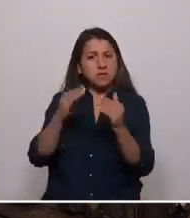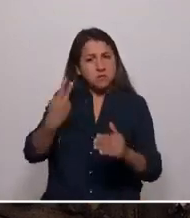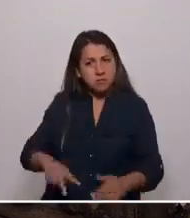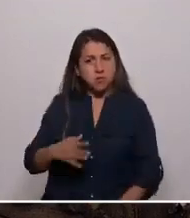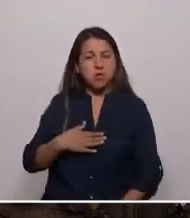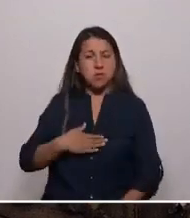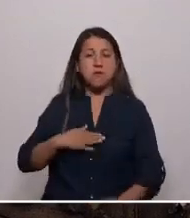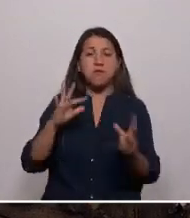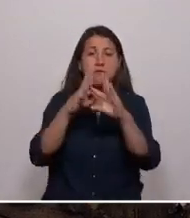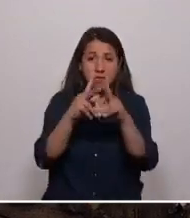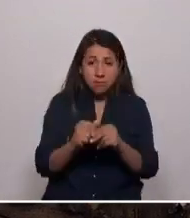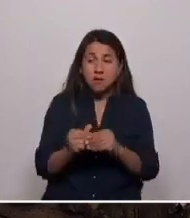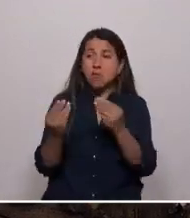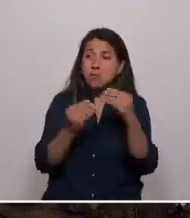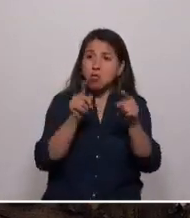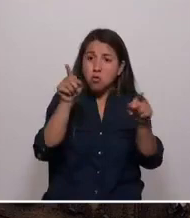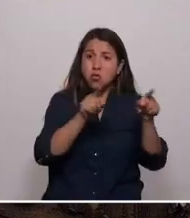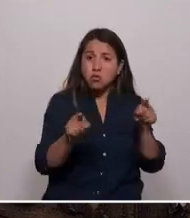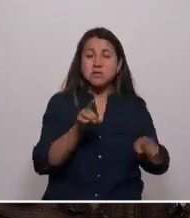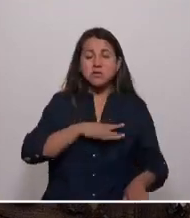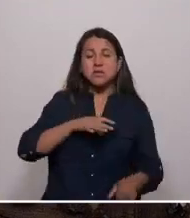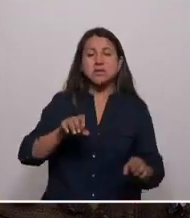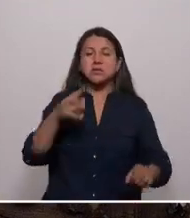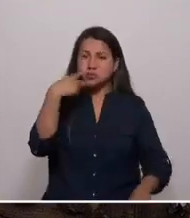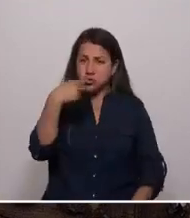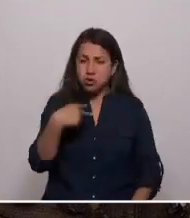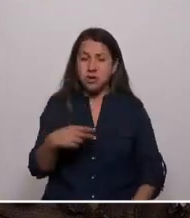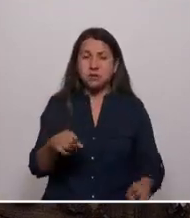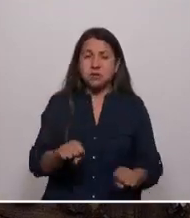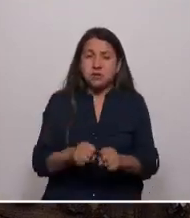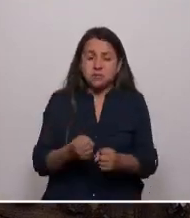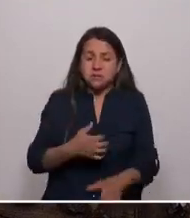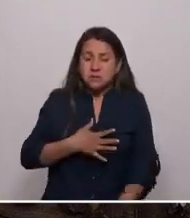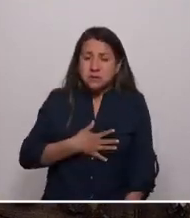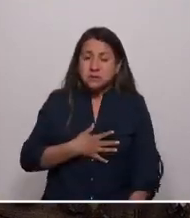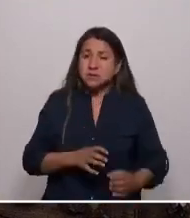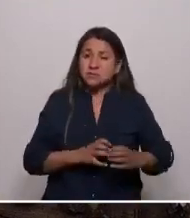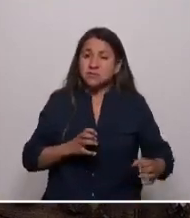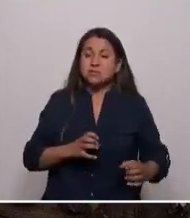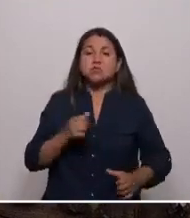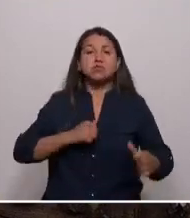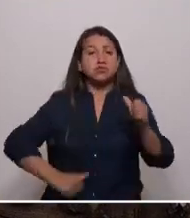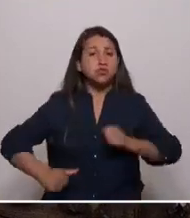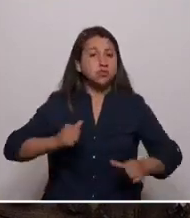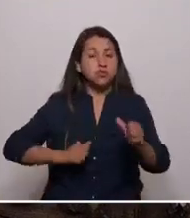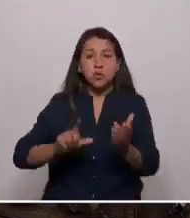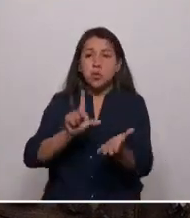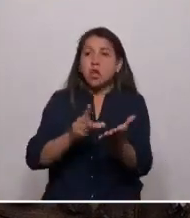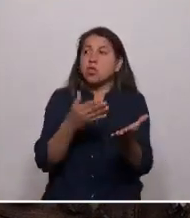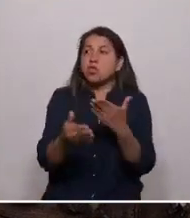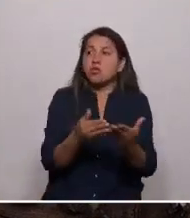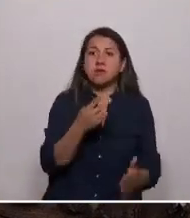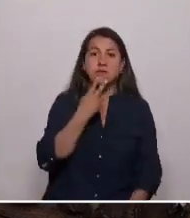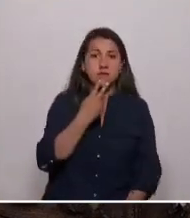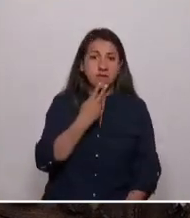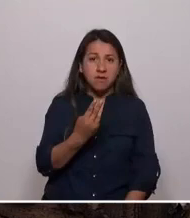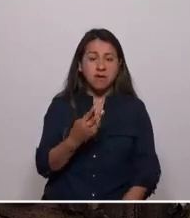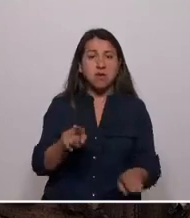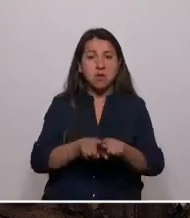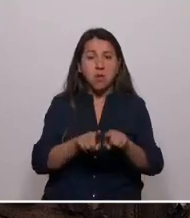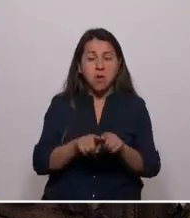familia es una de las tantas que en Chile llora, se rompe, sufrió por no tener un lugar donde vivir, un lugar donde caer muerto con dignidad.